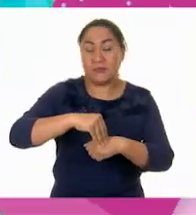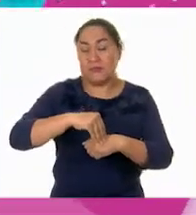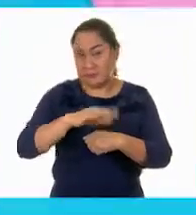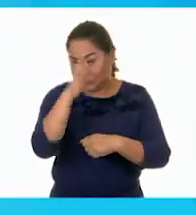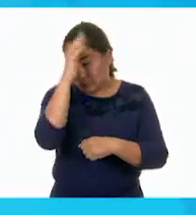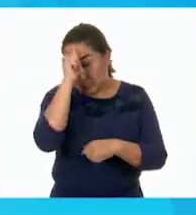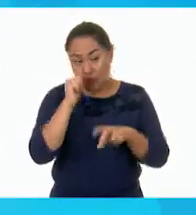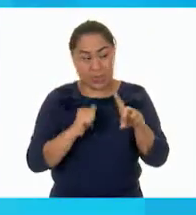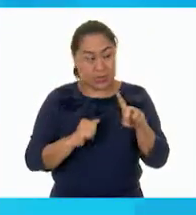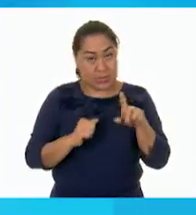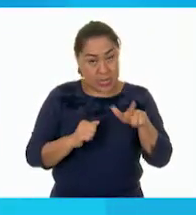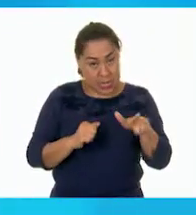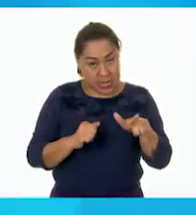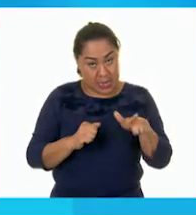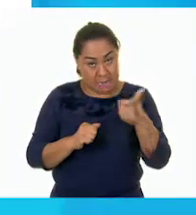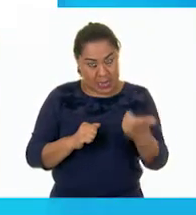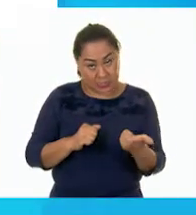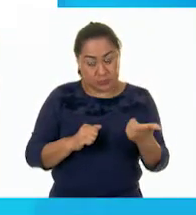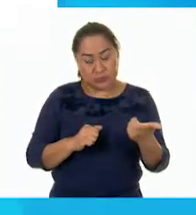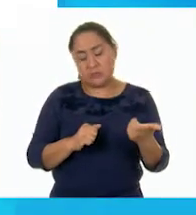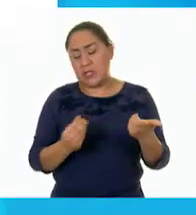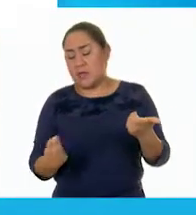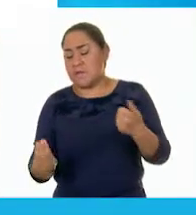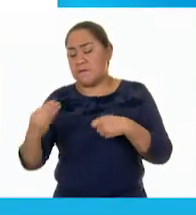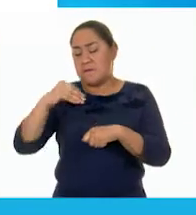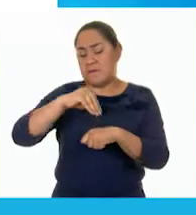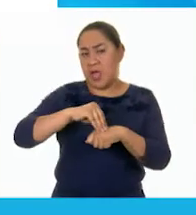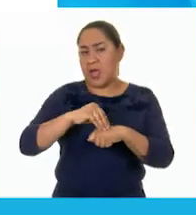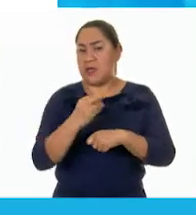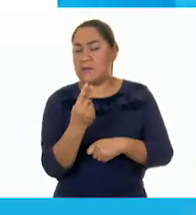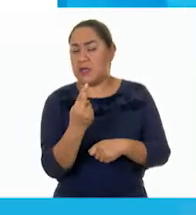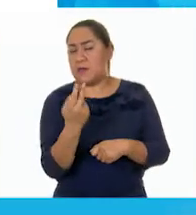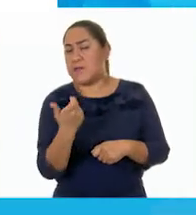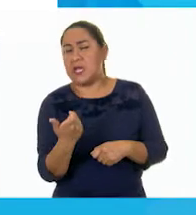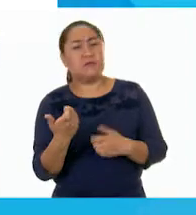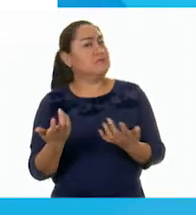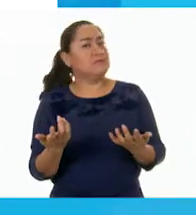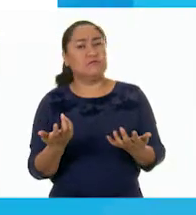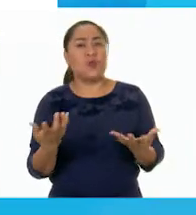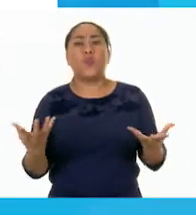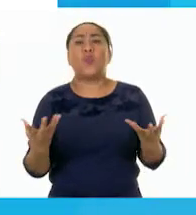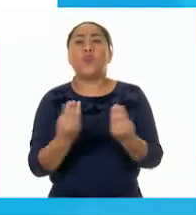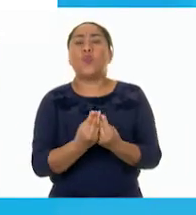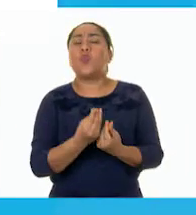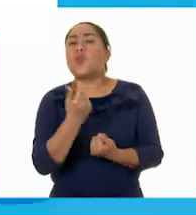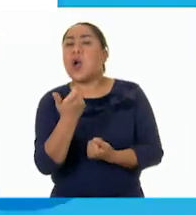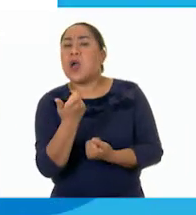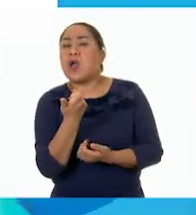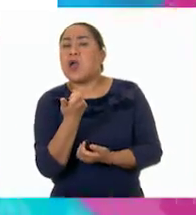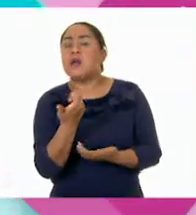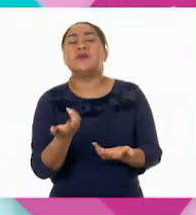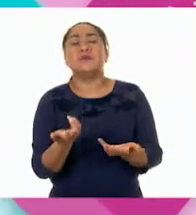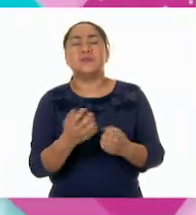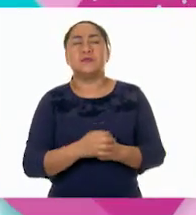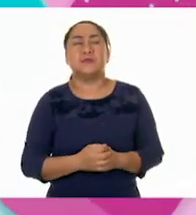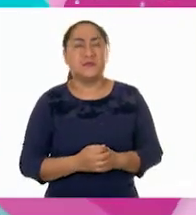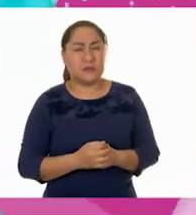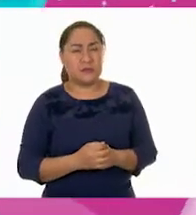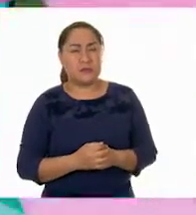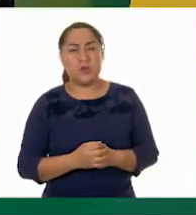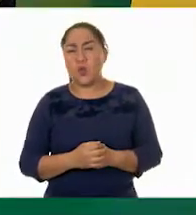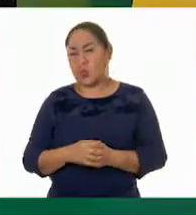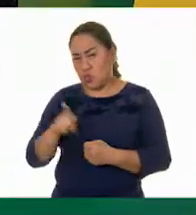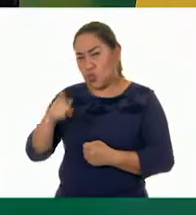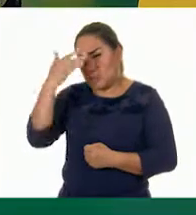tenía 37 más 25. ¿Cuánto dinero tiene ahora? ¿Tú sabes, Oscar, cuánto